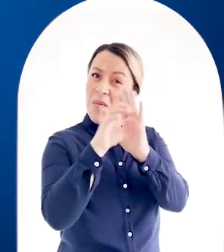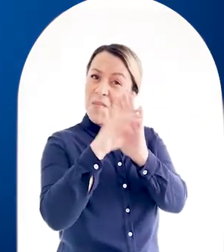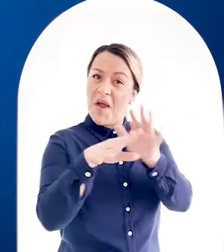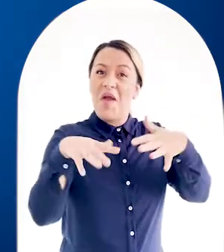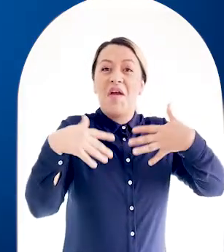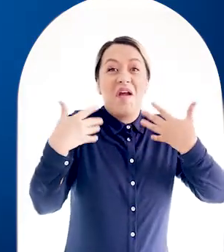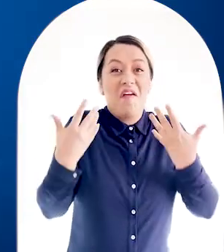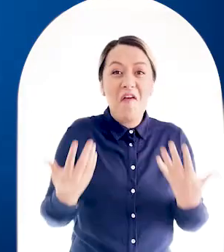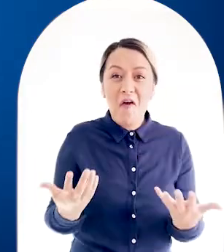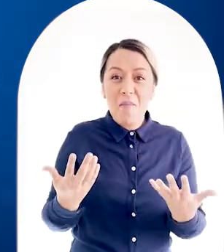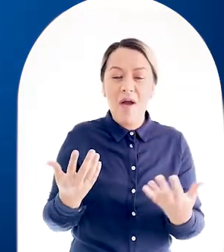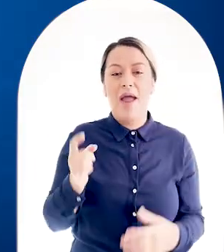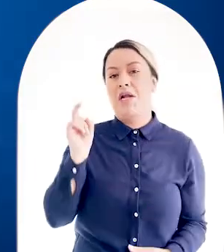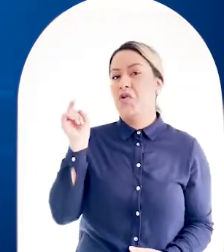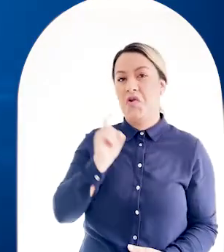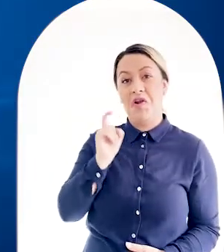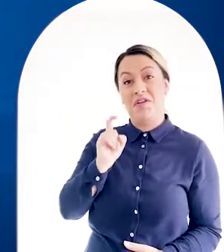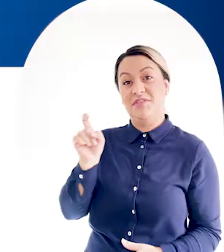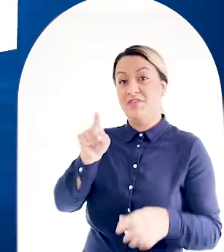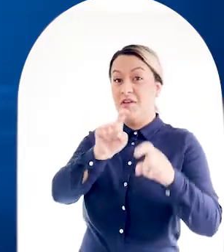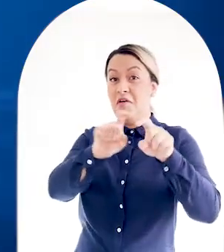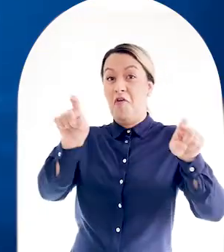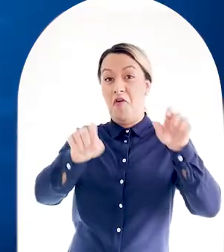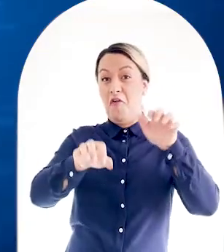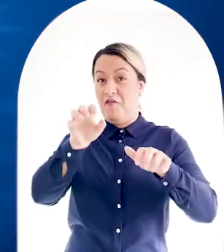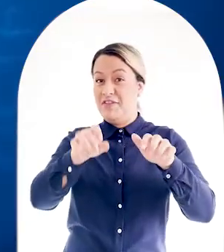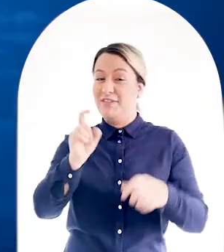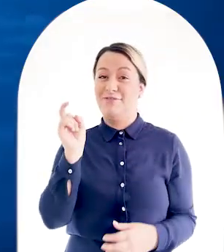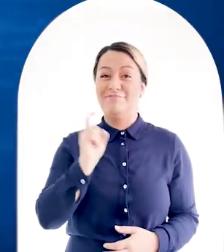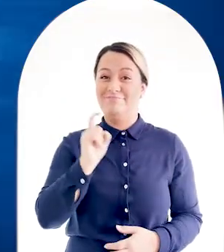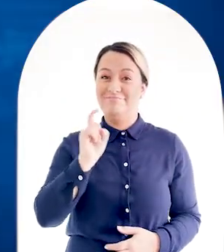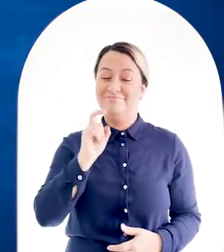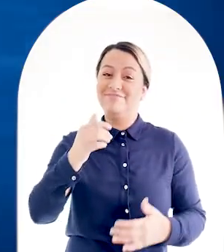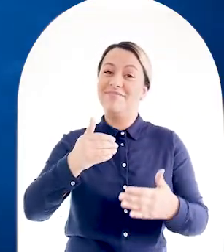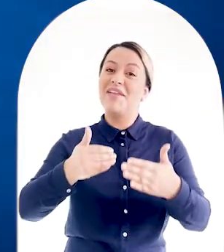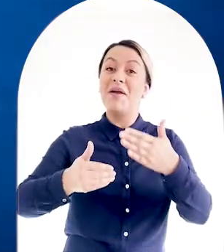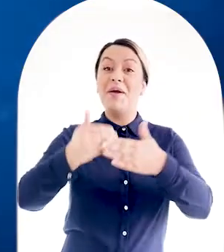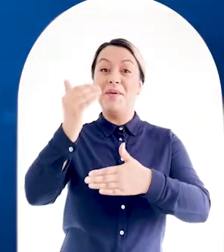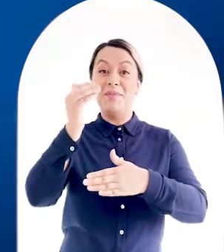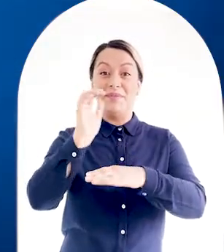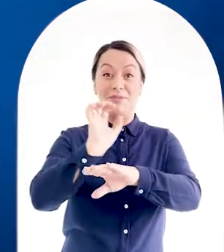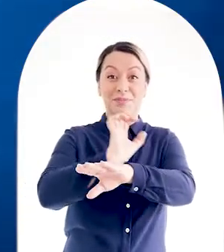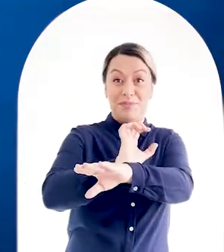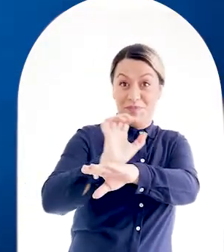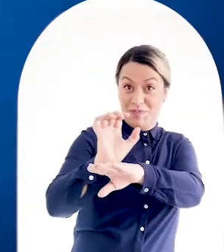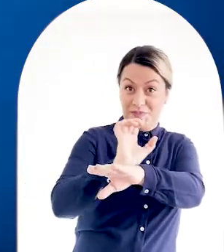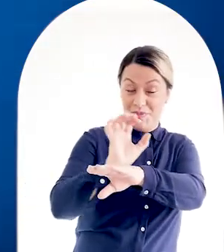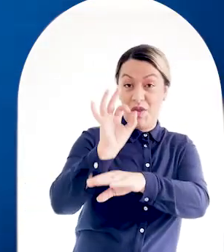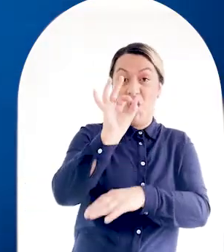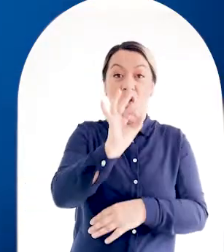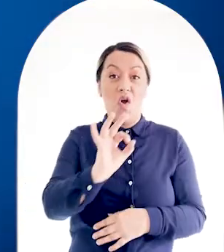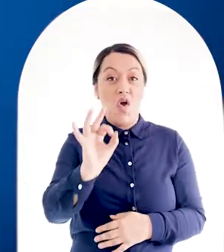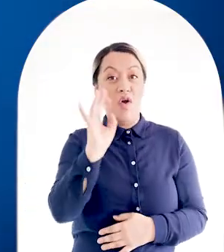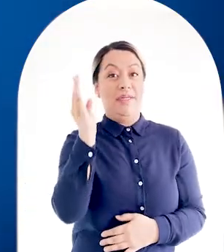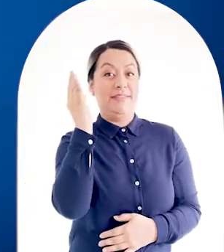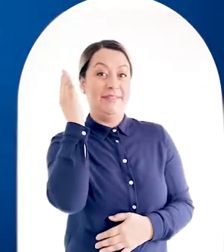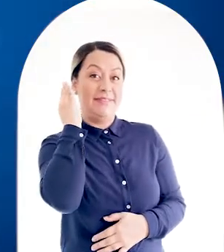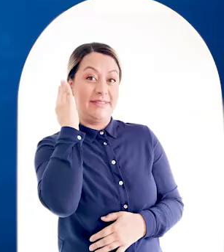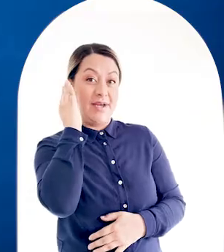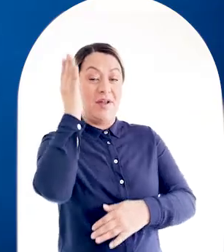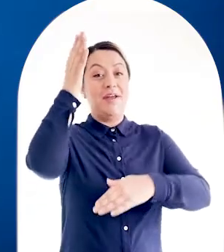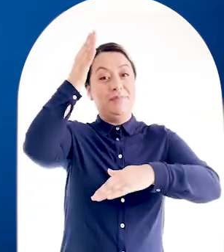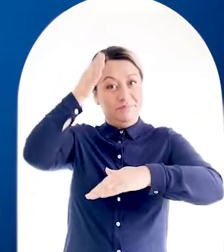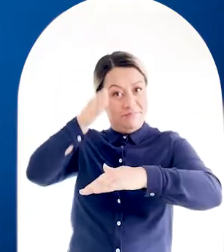necesidad de tener que ir a una oficina. Empecemos. Primero, desde nuestro computador o nuestro dispositivo móvil,